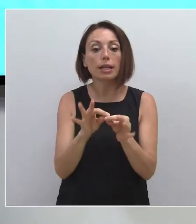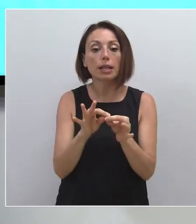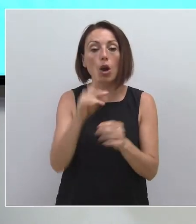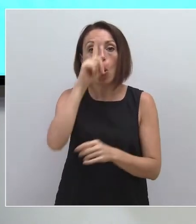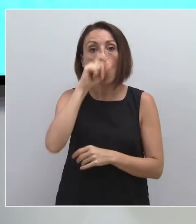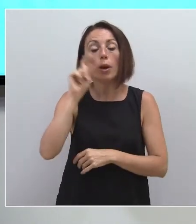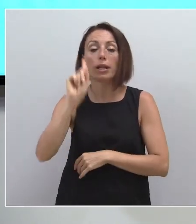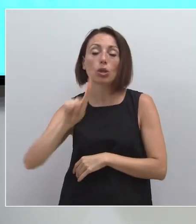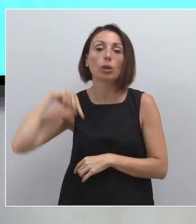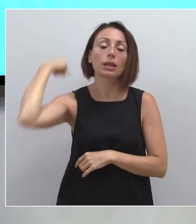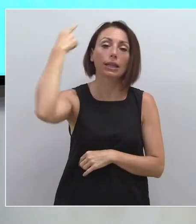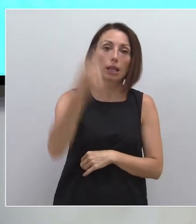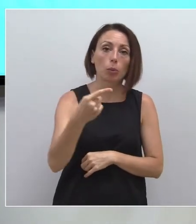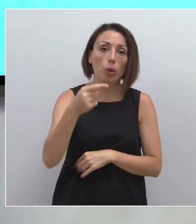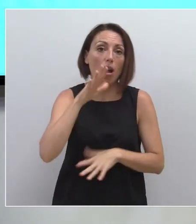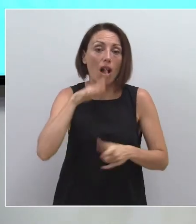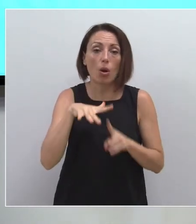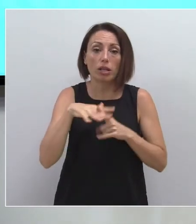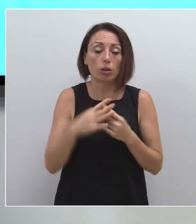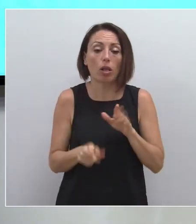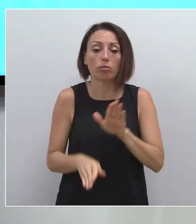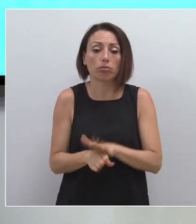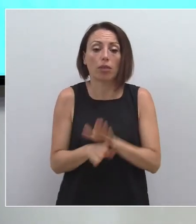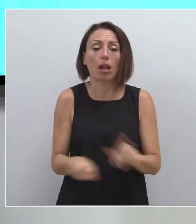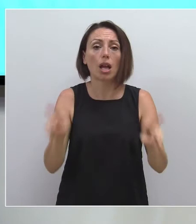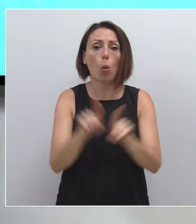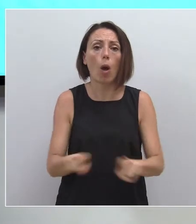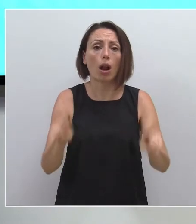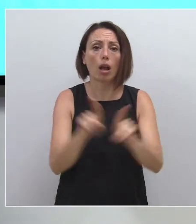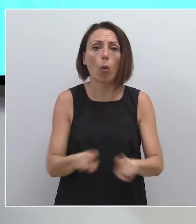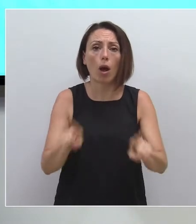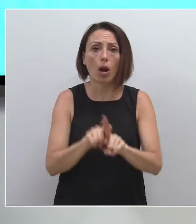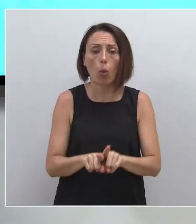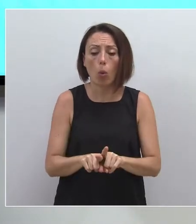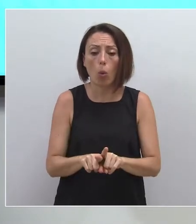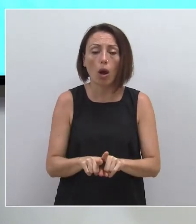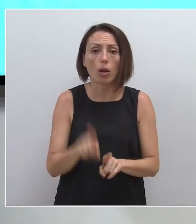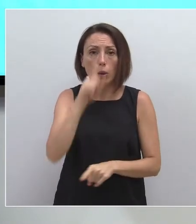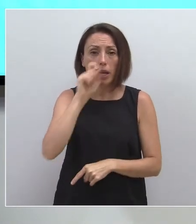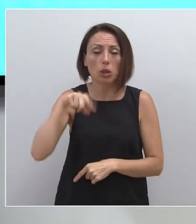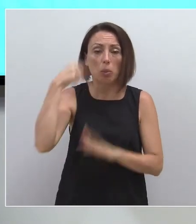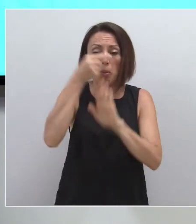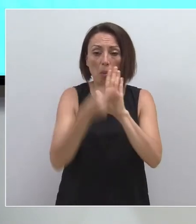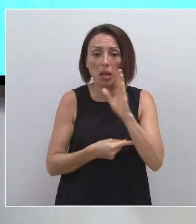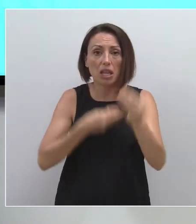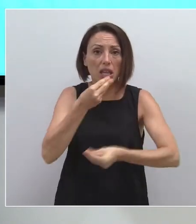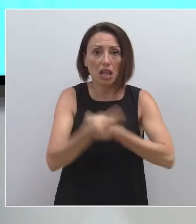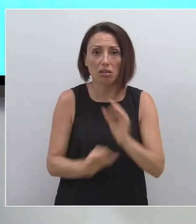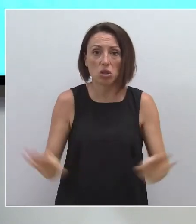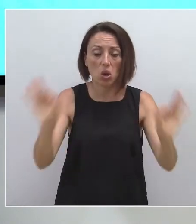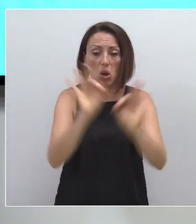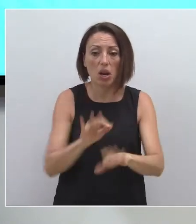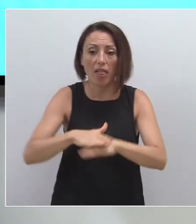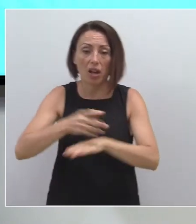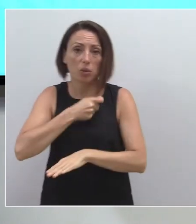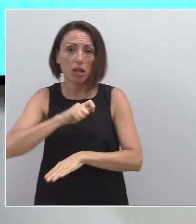un año después, estamos en la misma situación. Un año después, no se ha llevado a cabo ningún tipo de medida por parte del Gobierno de España para